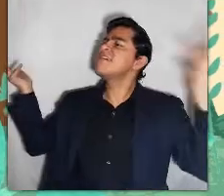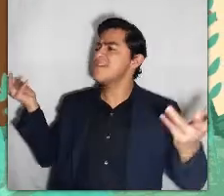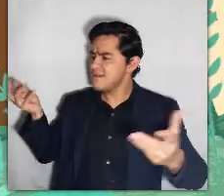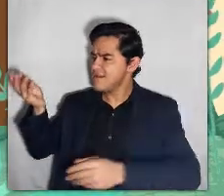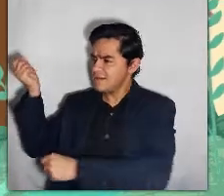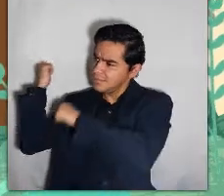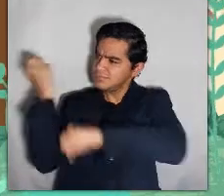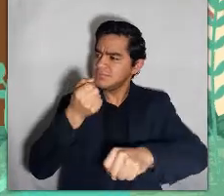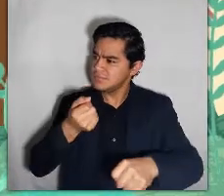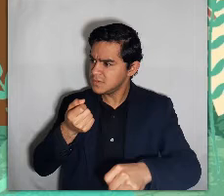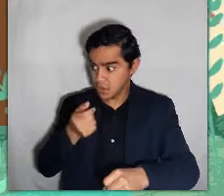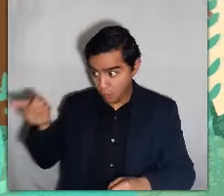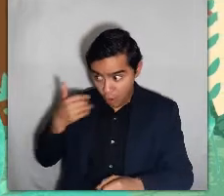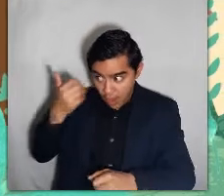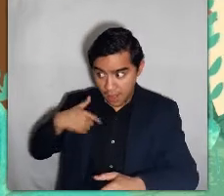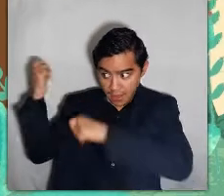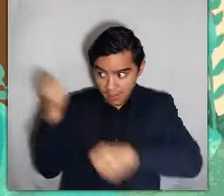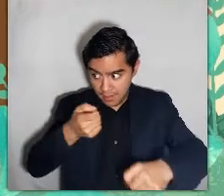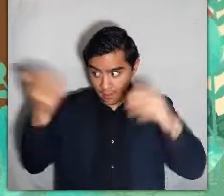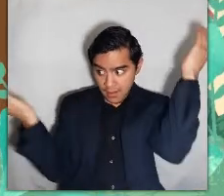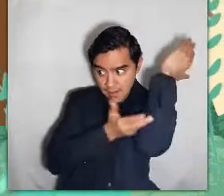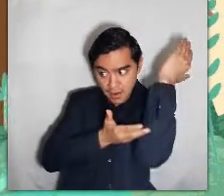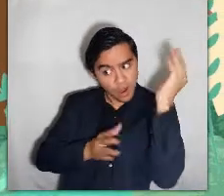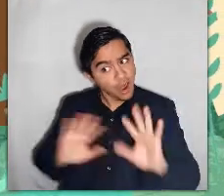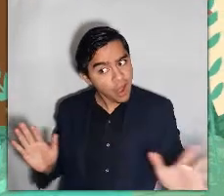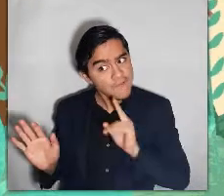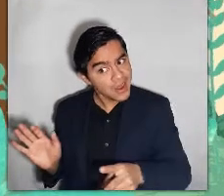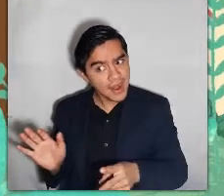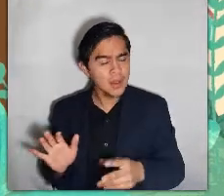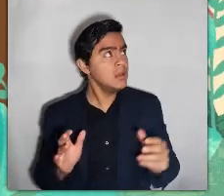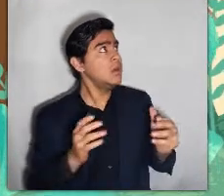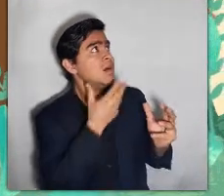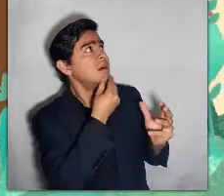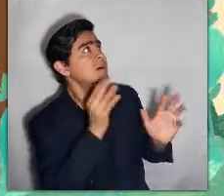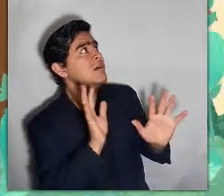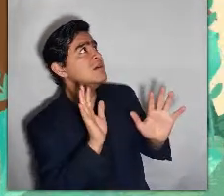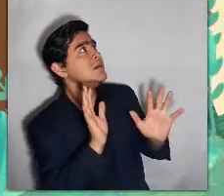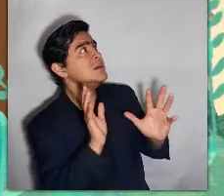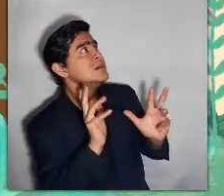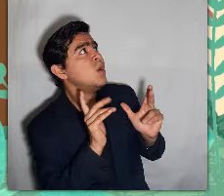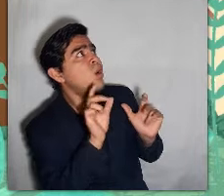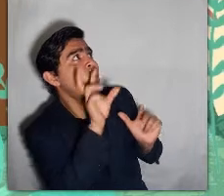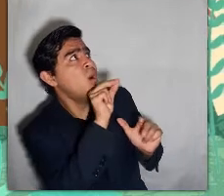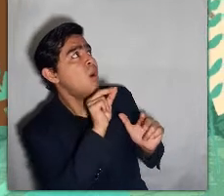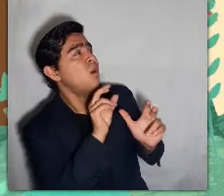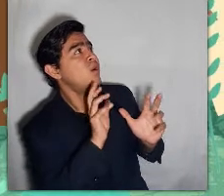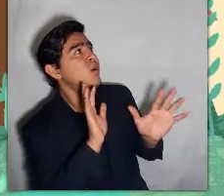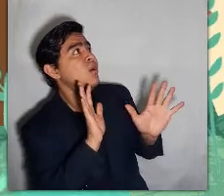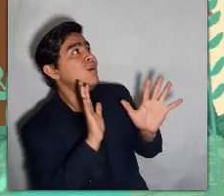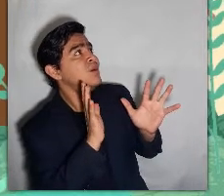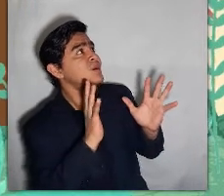estatua. ¿Qué haces con ese hacha? Preguntó el árbol. No me querrás talar, ¿verdad? Maderucho asustado